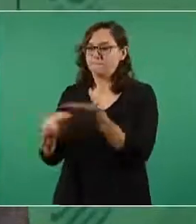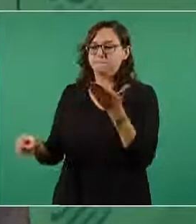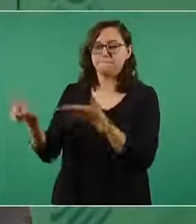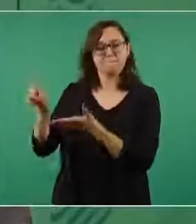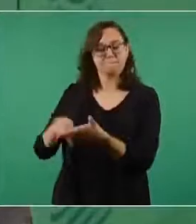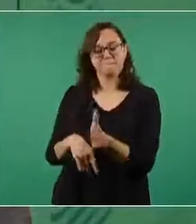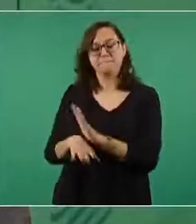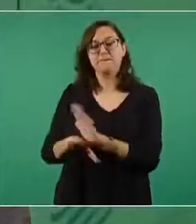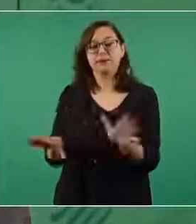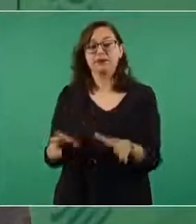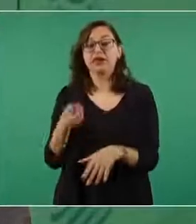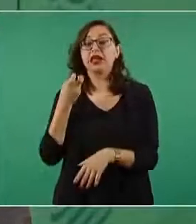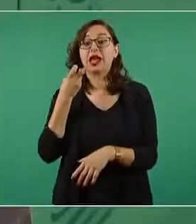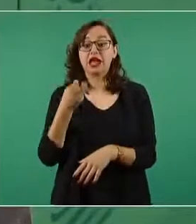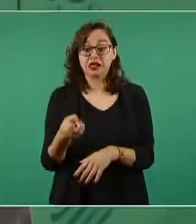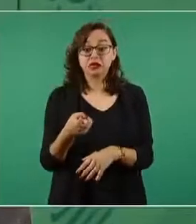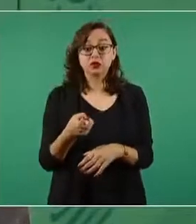mil,